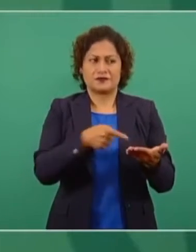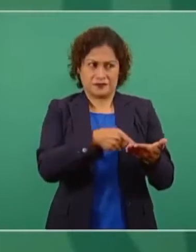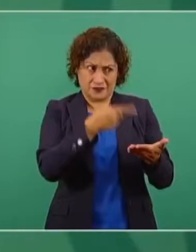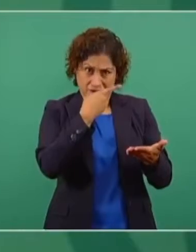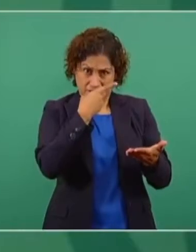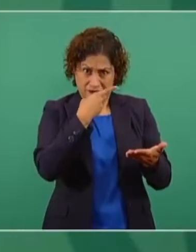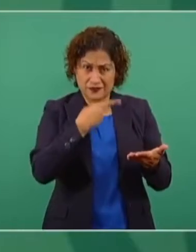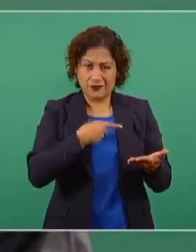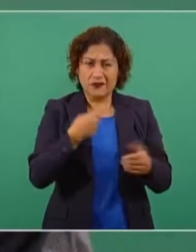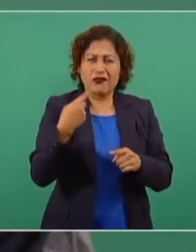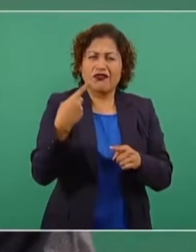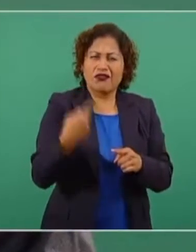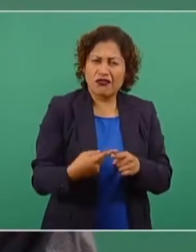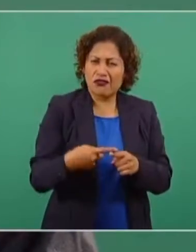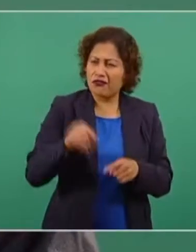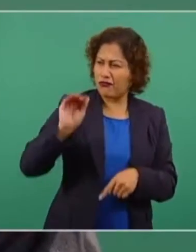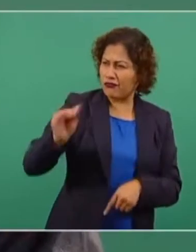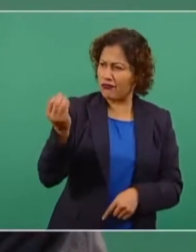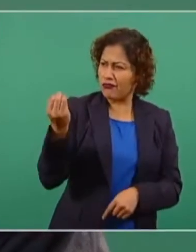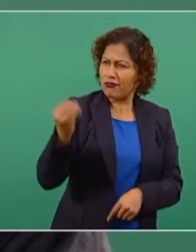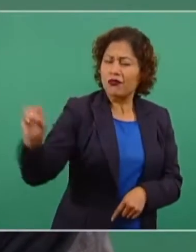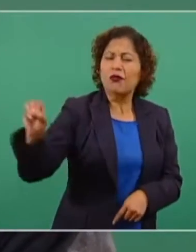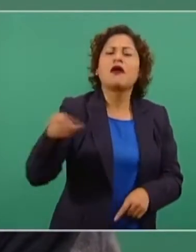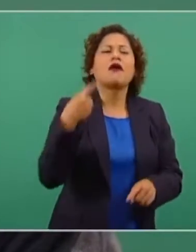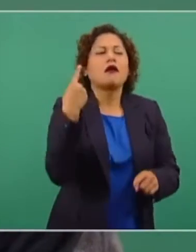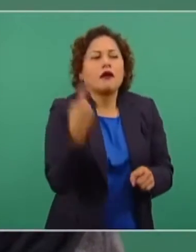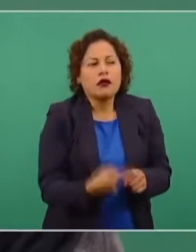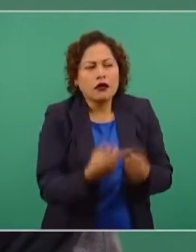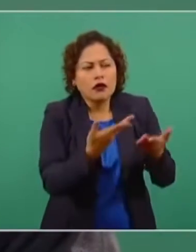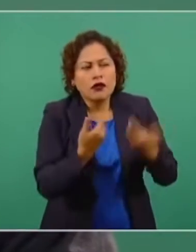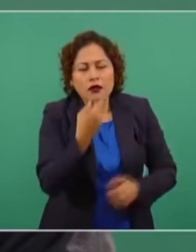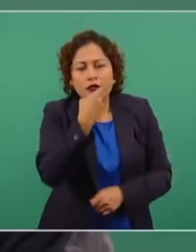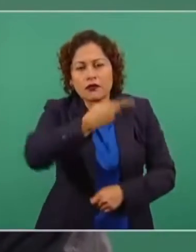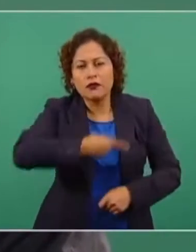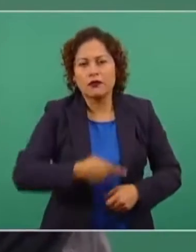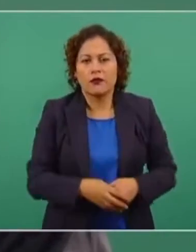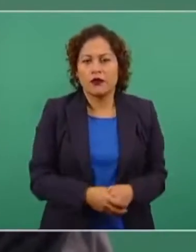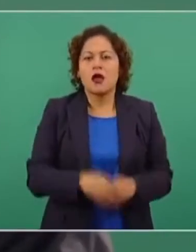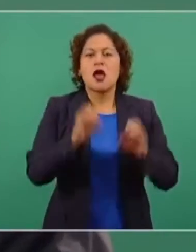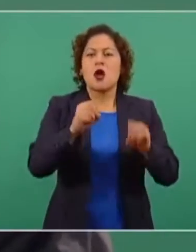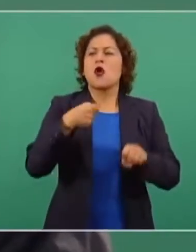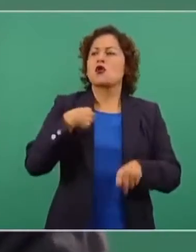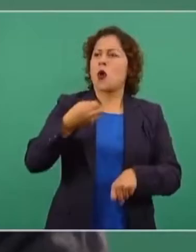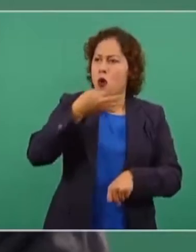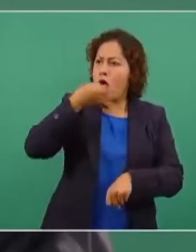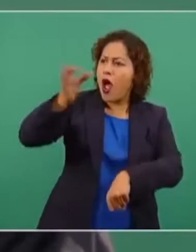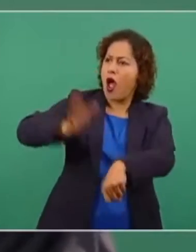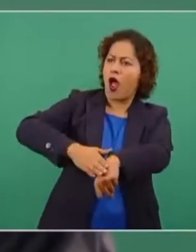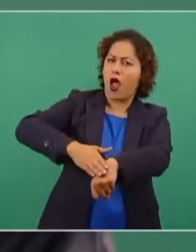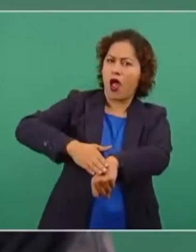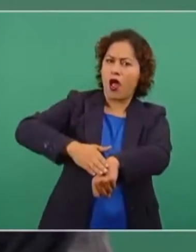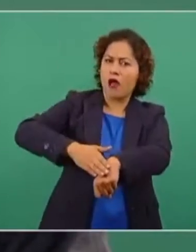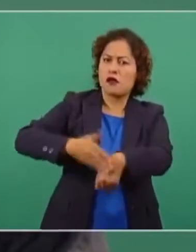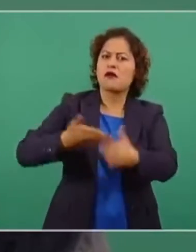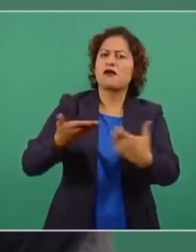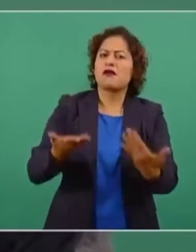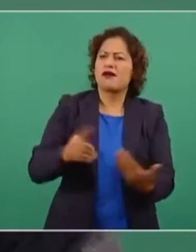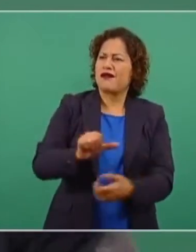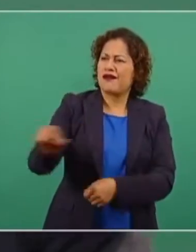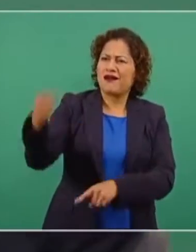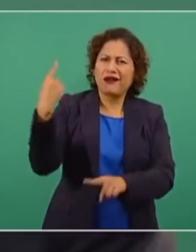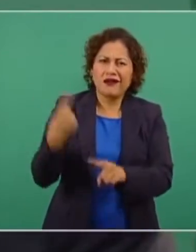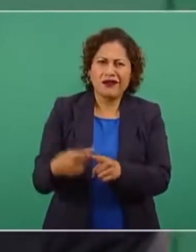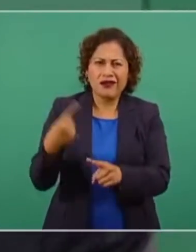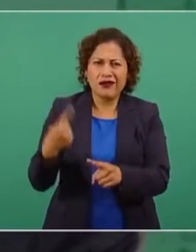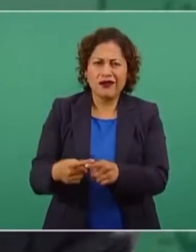o a quién ya se le mandó a decir que si no